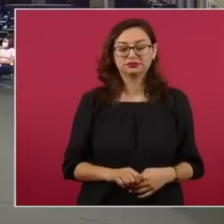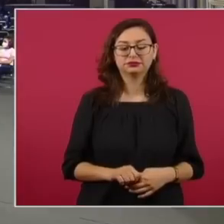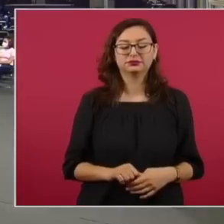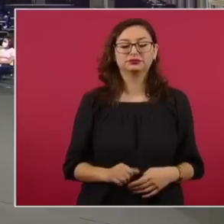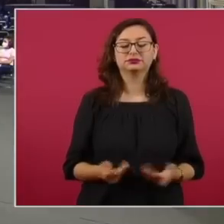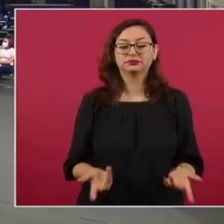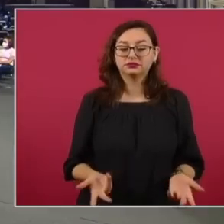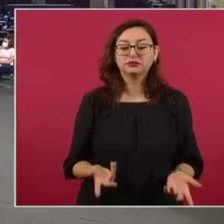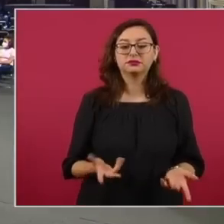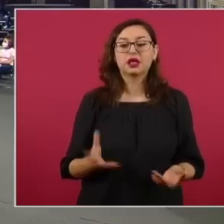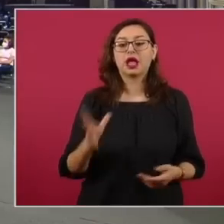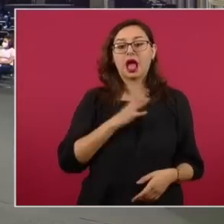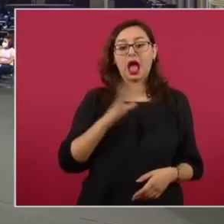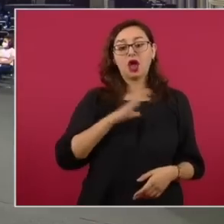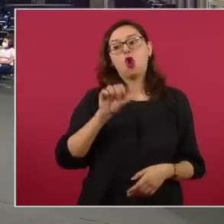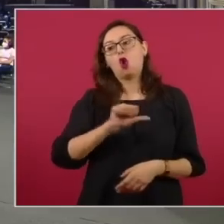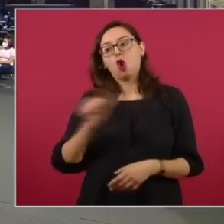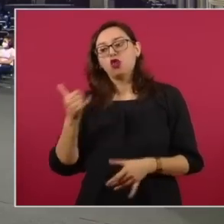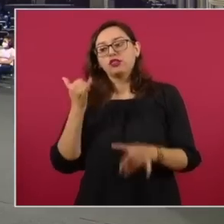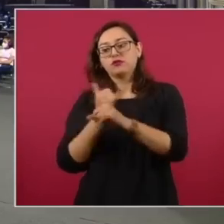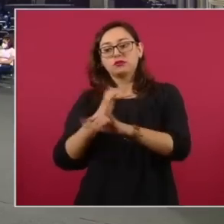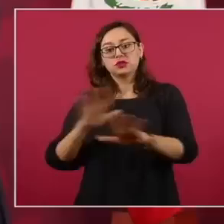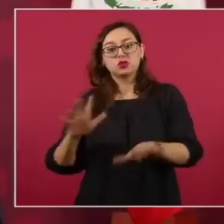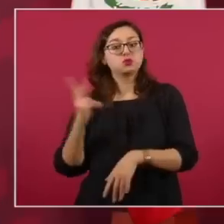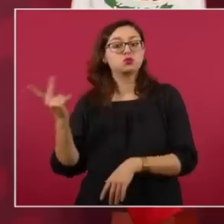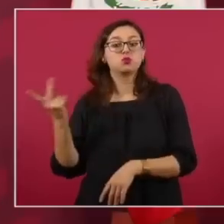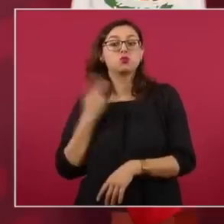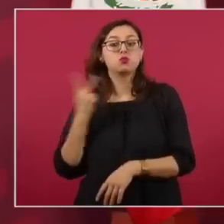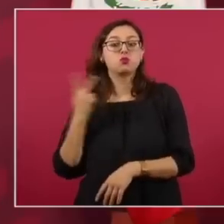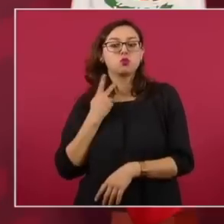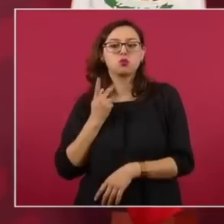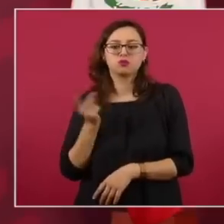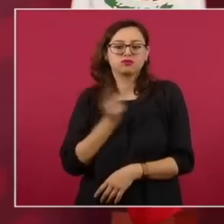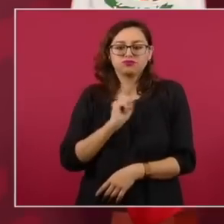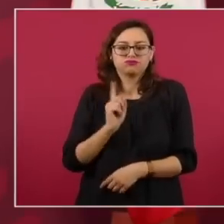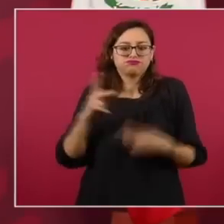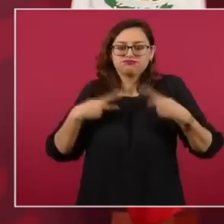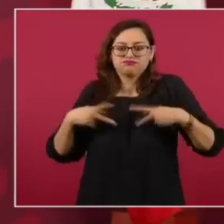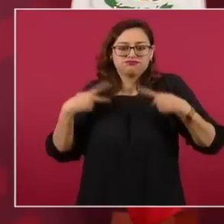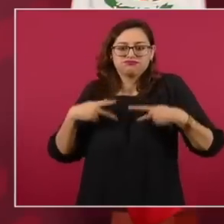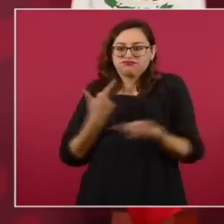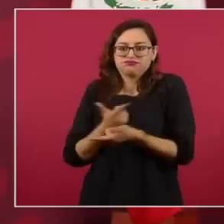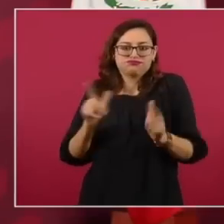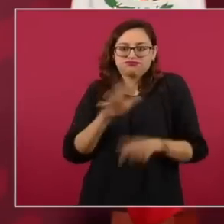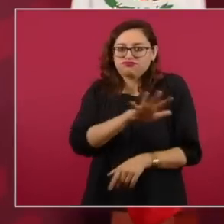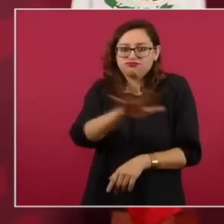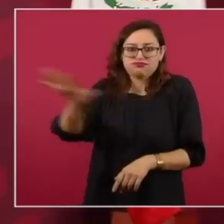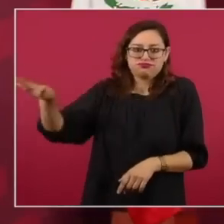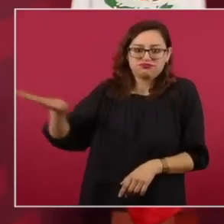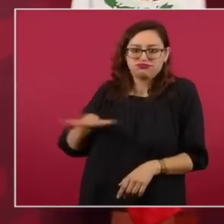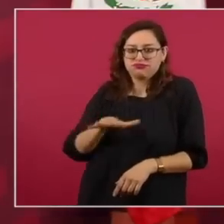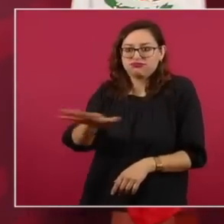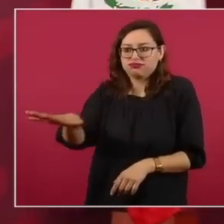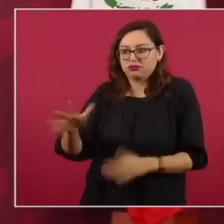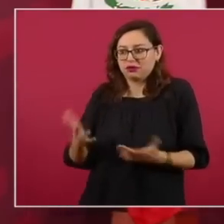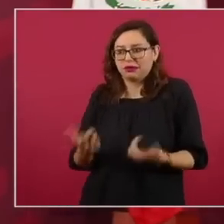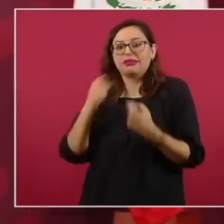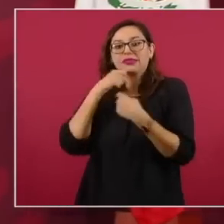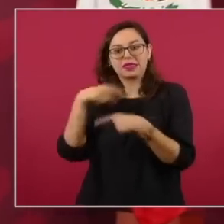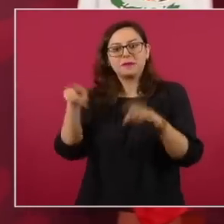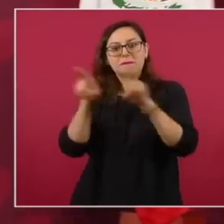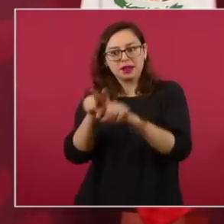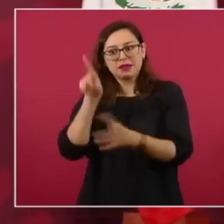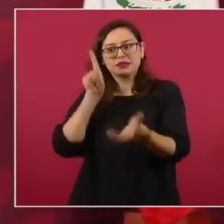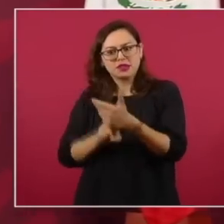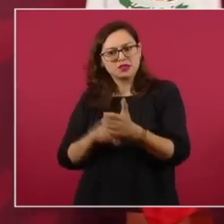expuestas políticamente, que se refieren a cualquier ciudadano o el que sea, pero que realiza